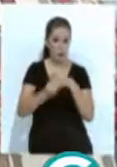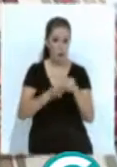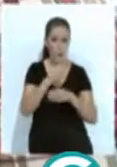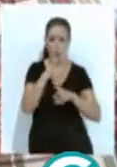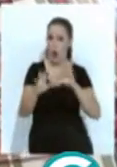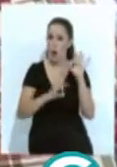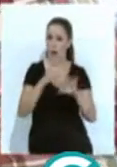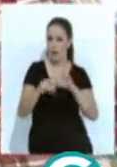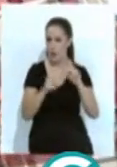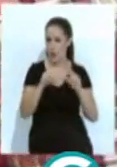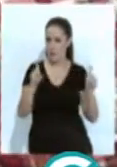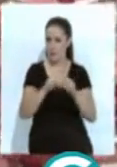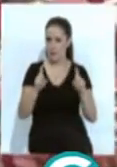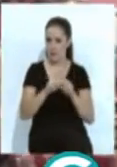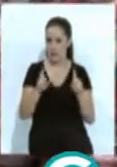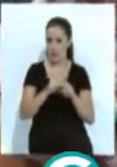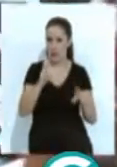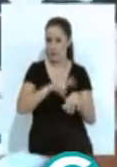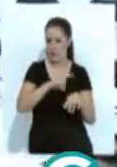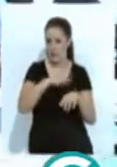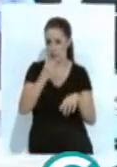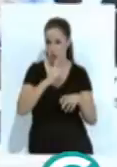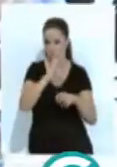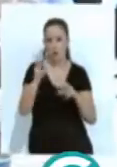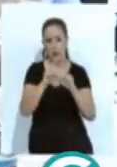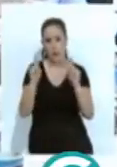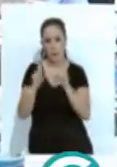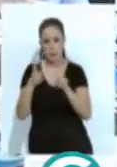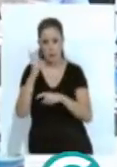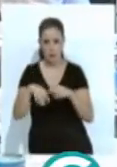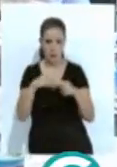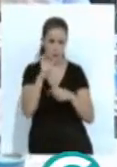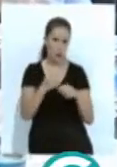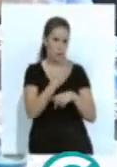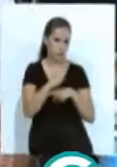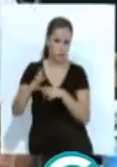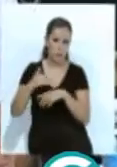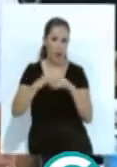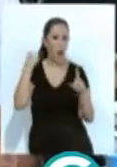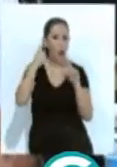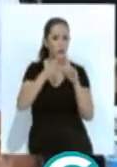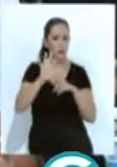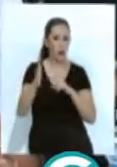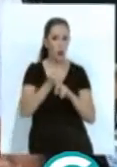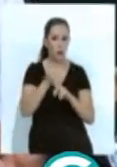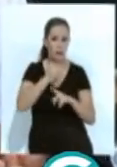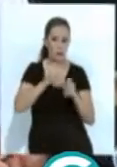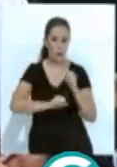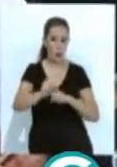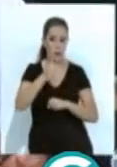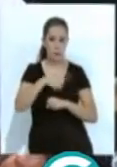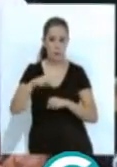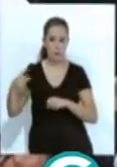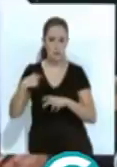organizaciones empresariales, sindicales, empresas y otros agentes representativos con el objetivo de detectar durante los próximos